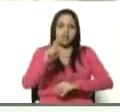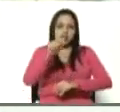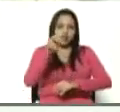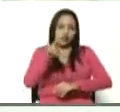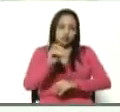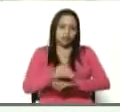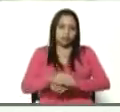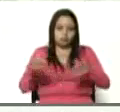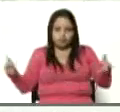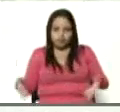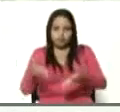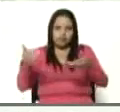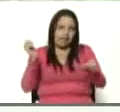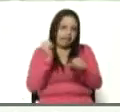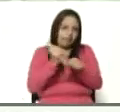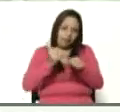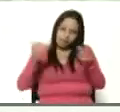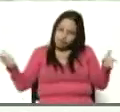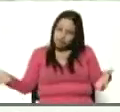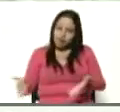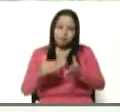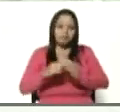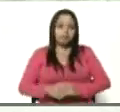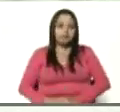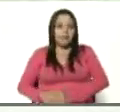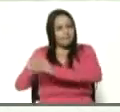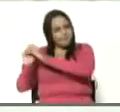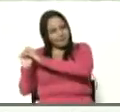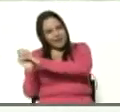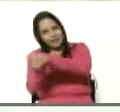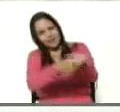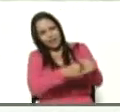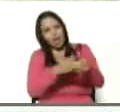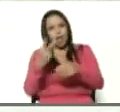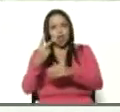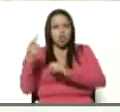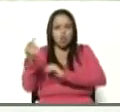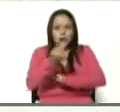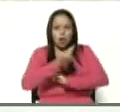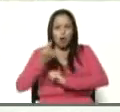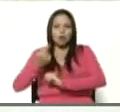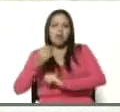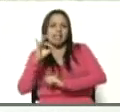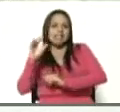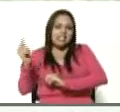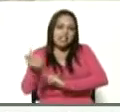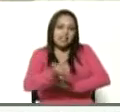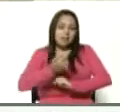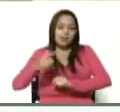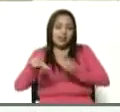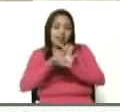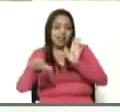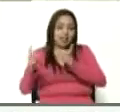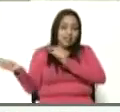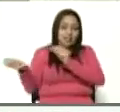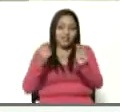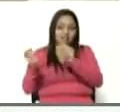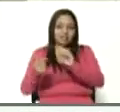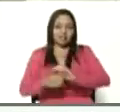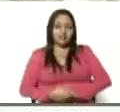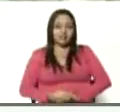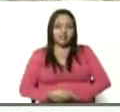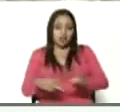al turno. Vamos, bate por ahí entre dos triples para que estas leyes se debatan, se